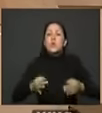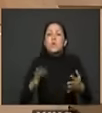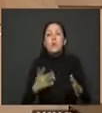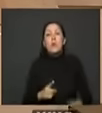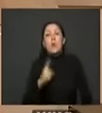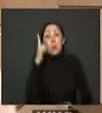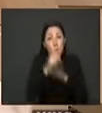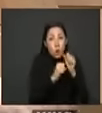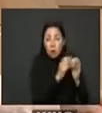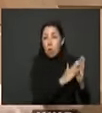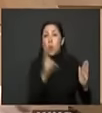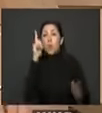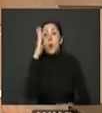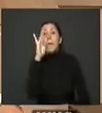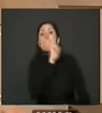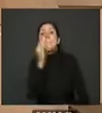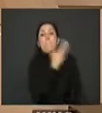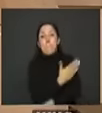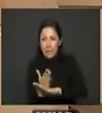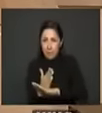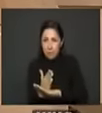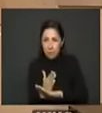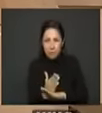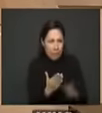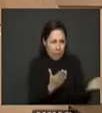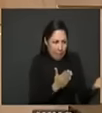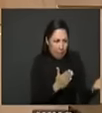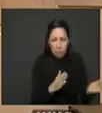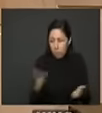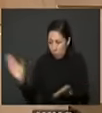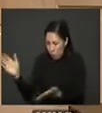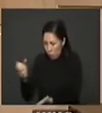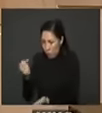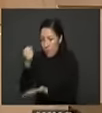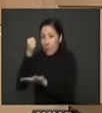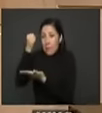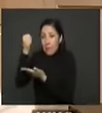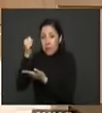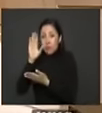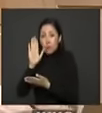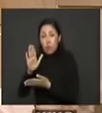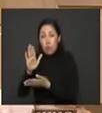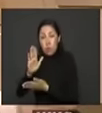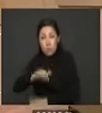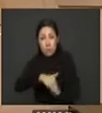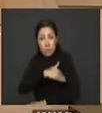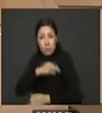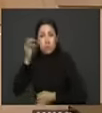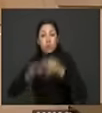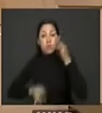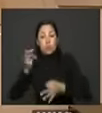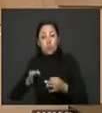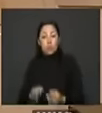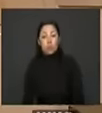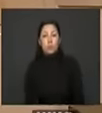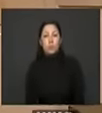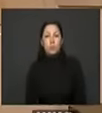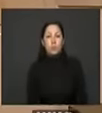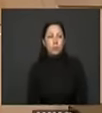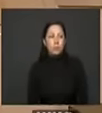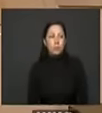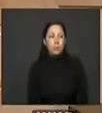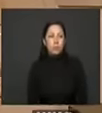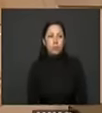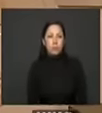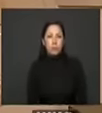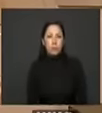pesos al año uno se pone a mirar contra el presupuesto del ministerio de justicia hoy en día y lo que tendría que tendría que multiplicar